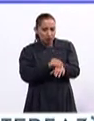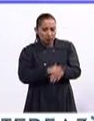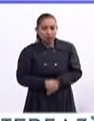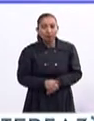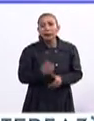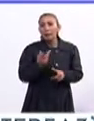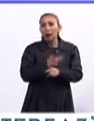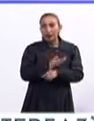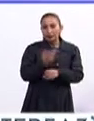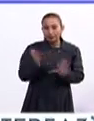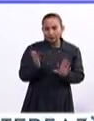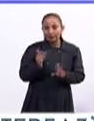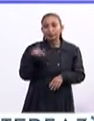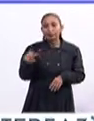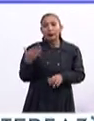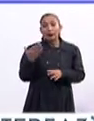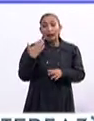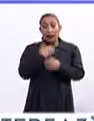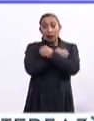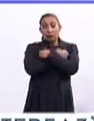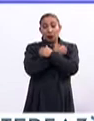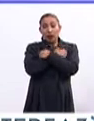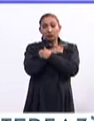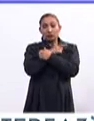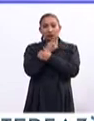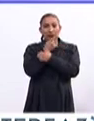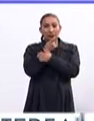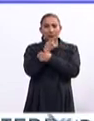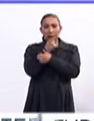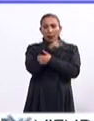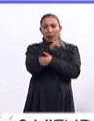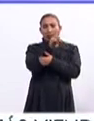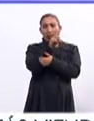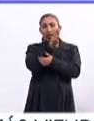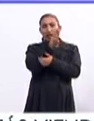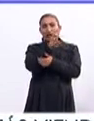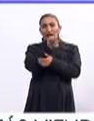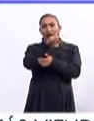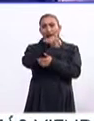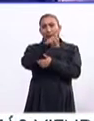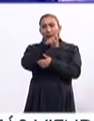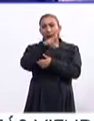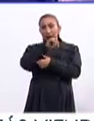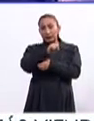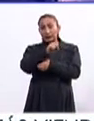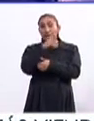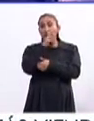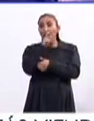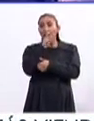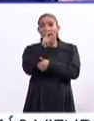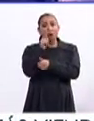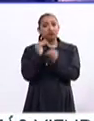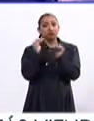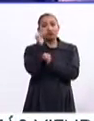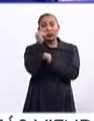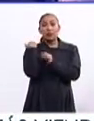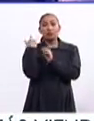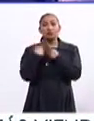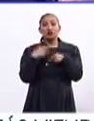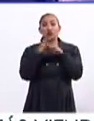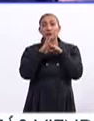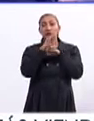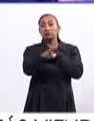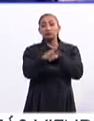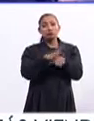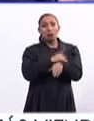Y, ¿qué sucede? La parte educativa, si hablamos de los dreamers, es lo mejor de lo mejor de los inmigrantes.